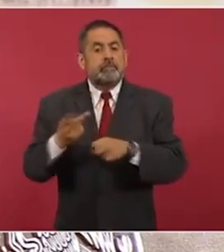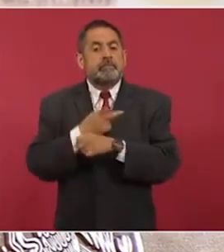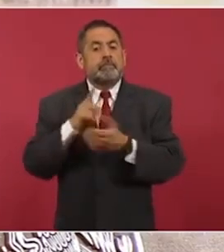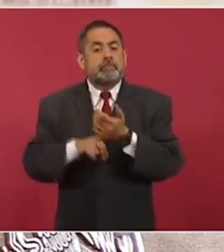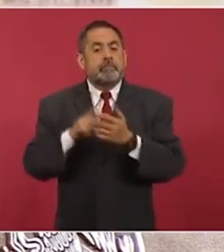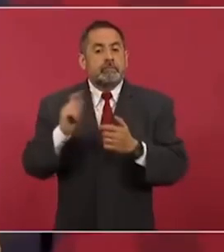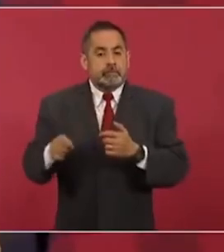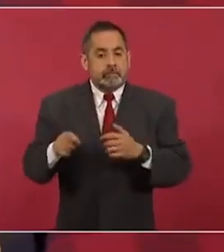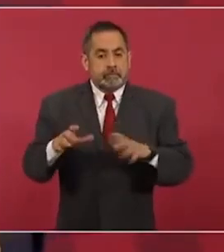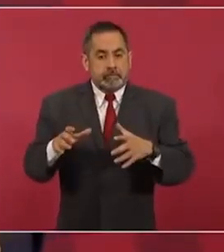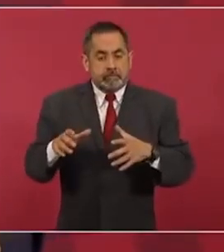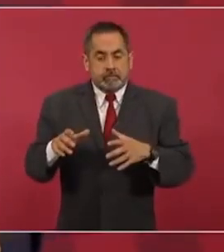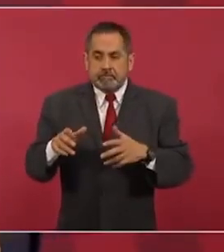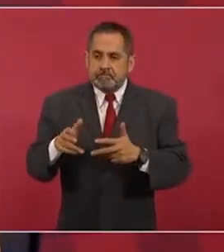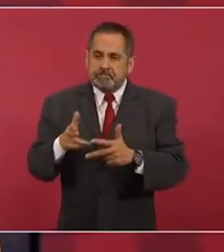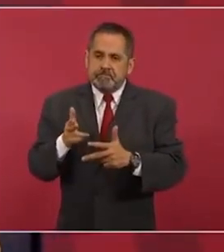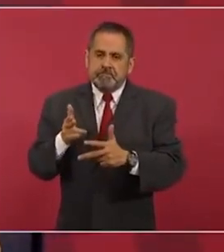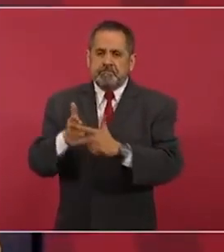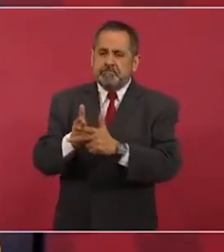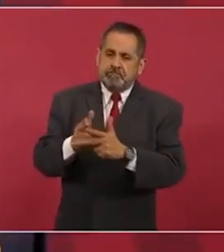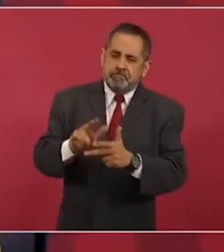el asesinato